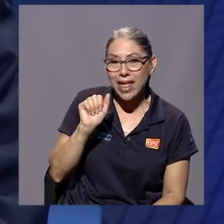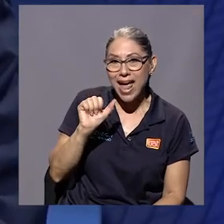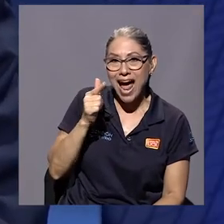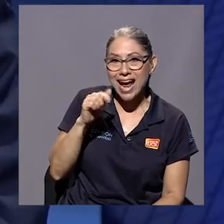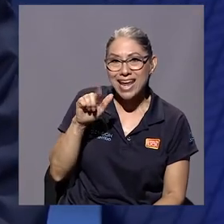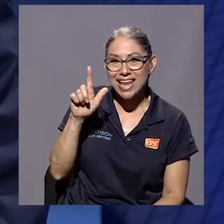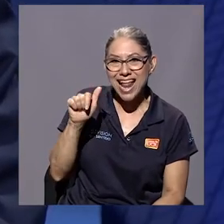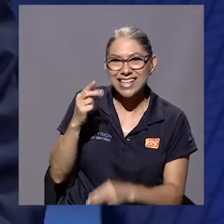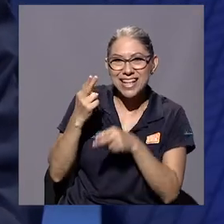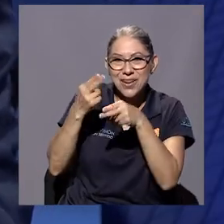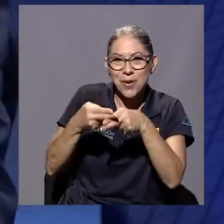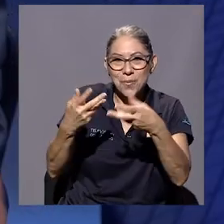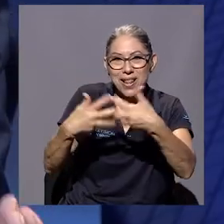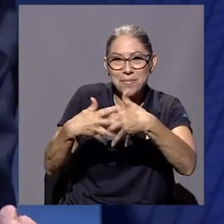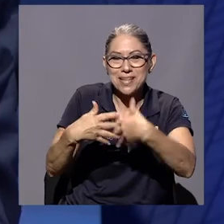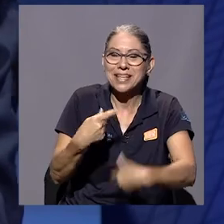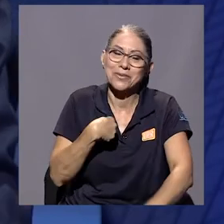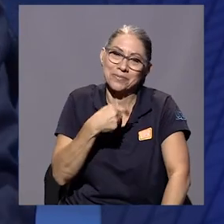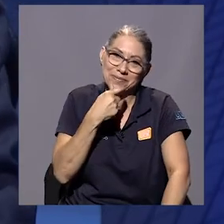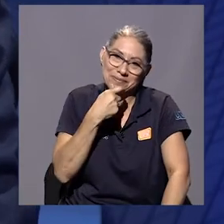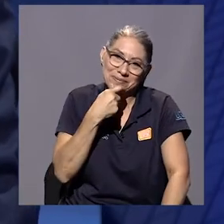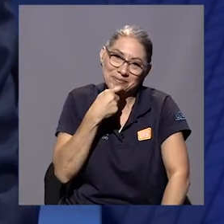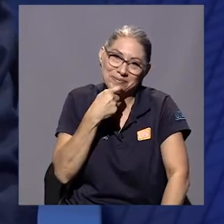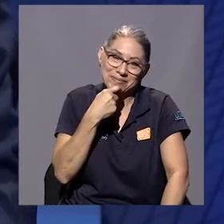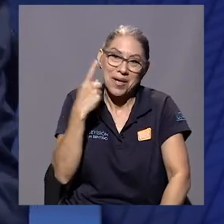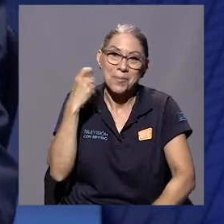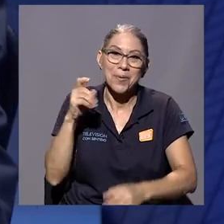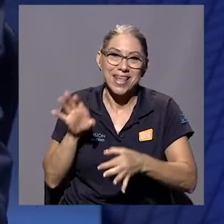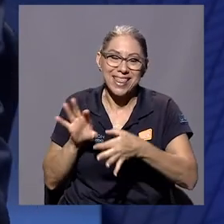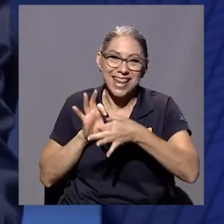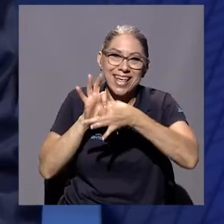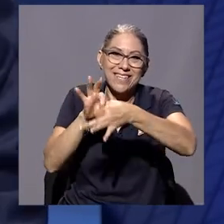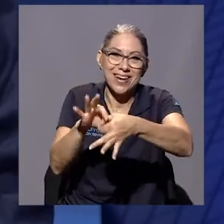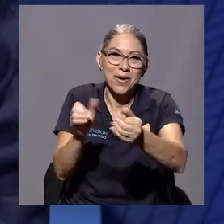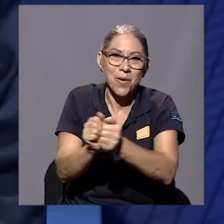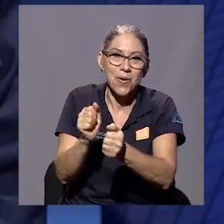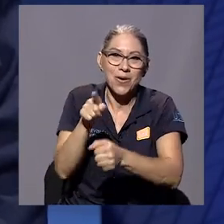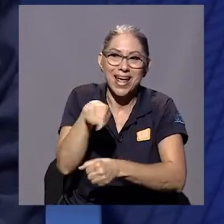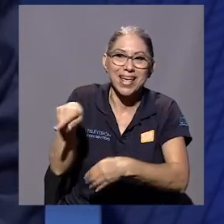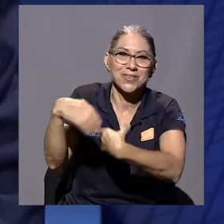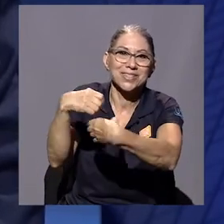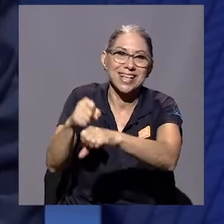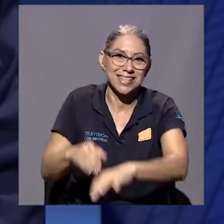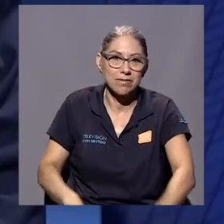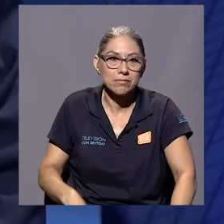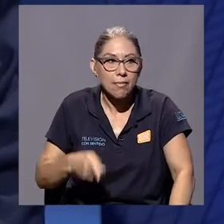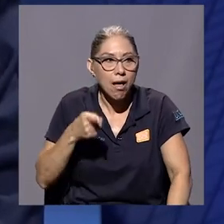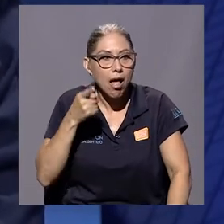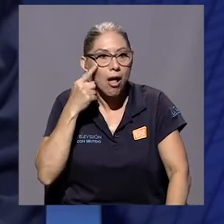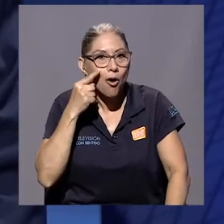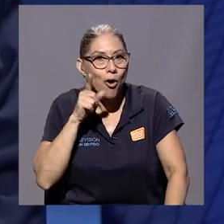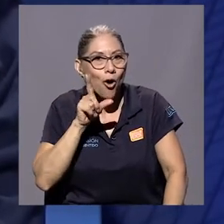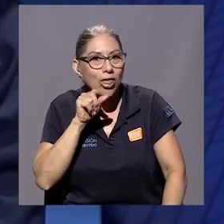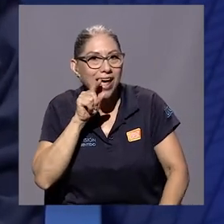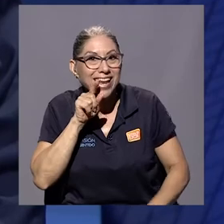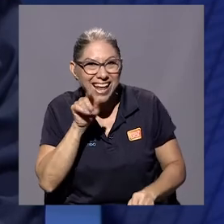decir, porque tiene que ver con lo que hacen, ¿verdad? Que es buscar un carro robado, ¿verdad?